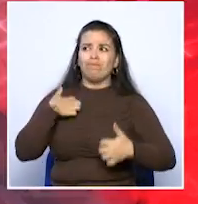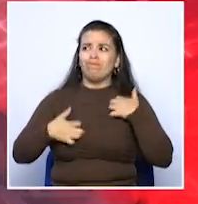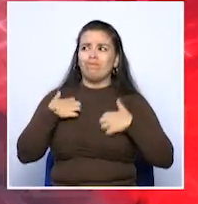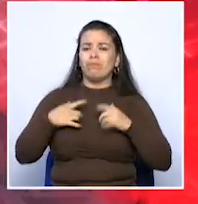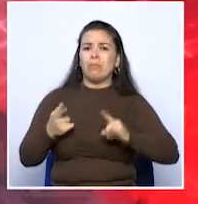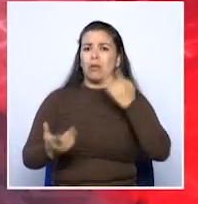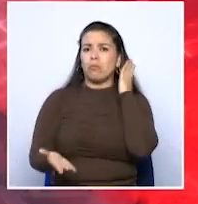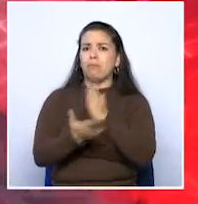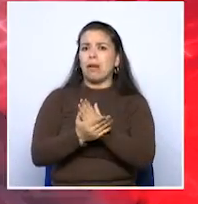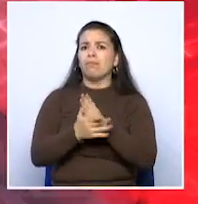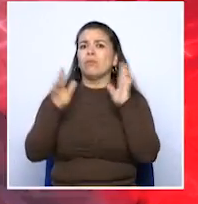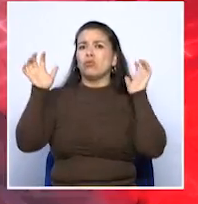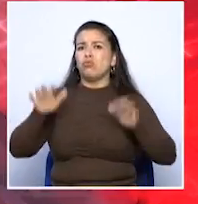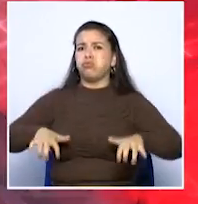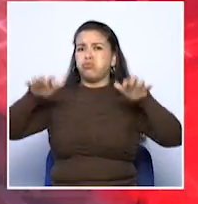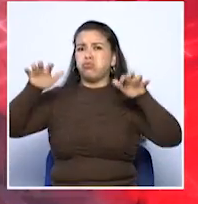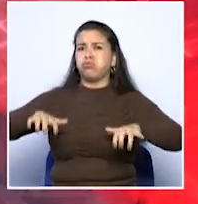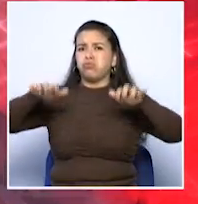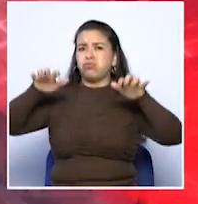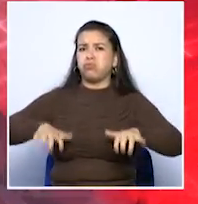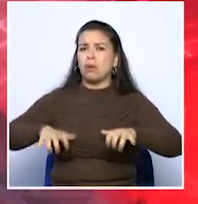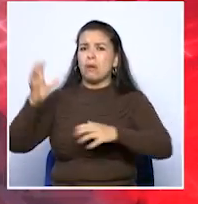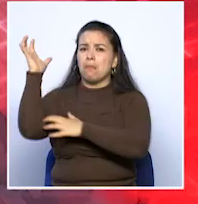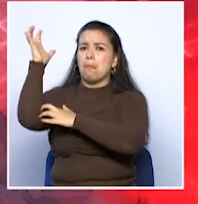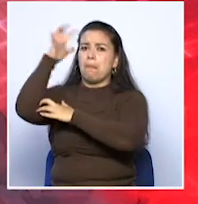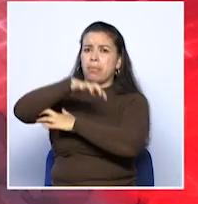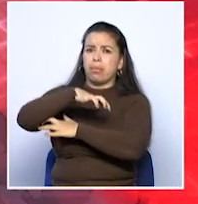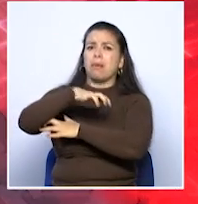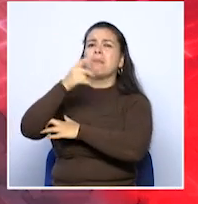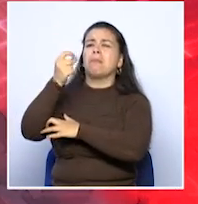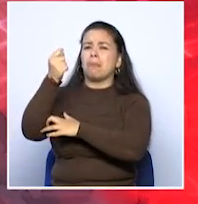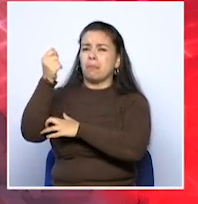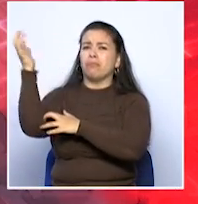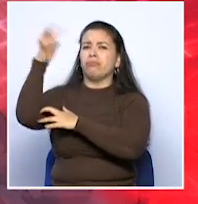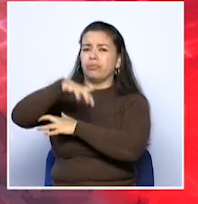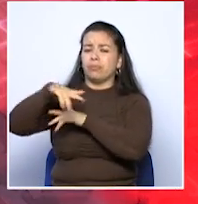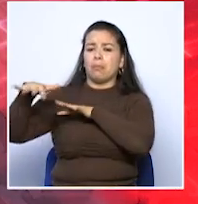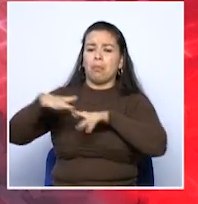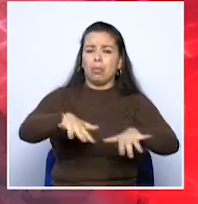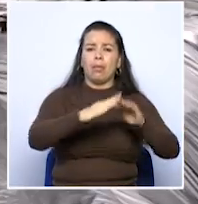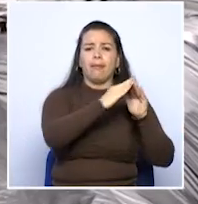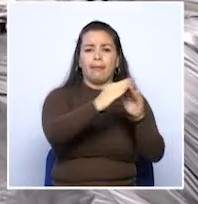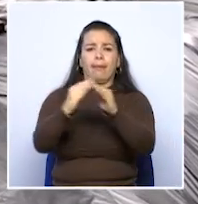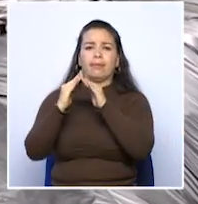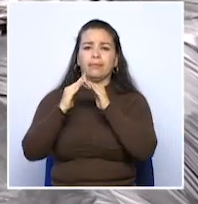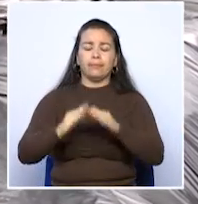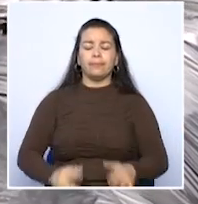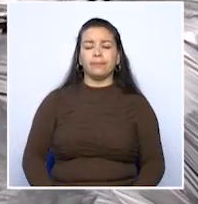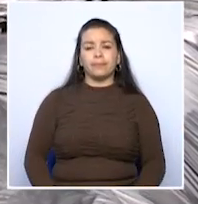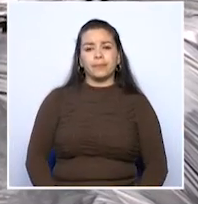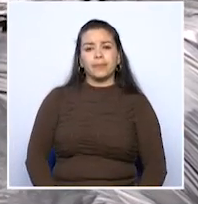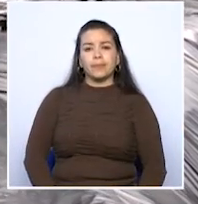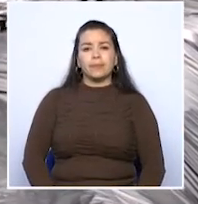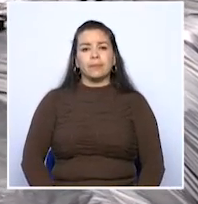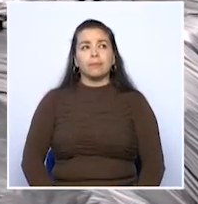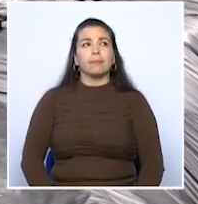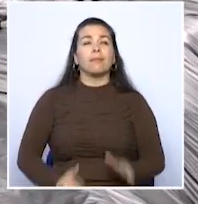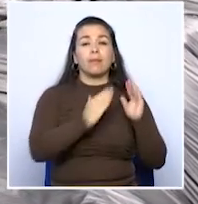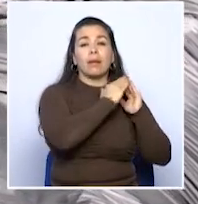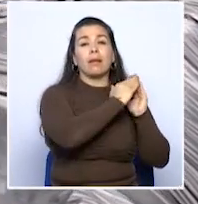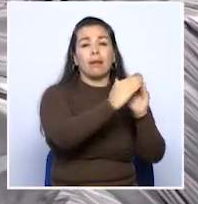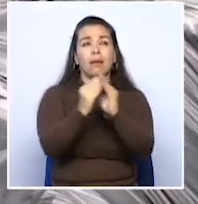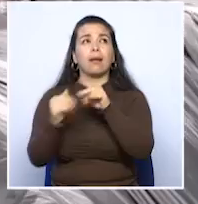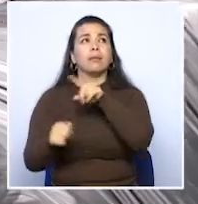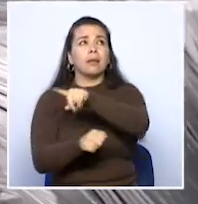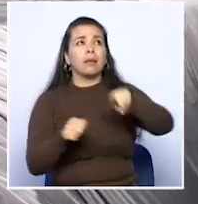tragedia a causa de las lluvias. Una luz de tierra amenaza con derribar varias viviendas. Son varias las viviendas en Quintas